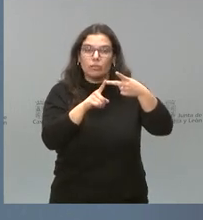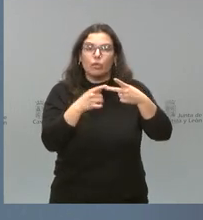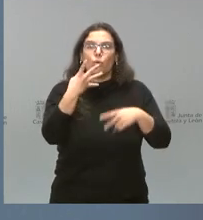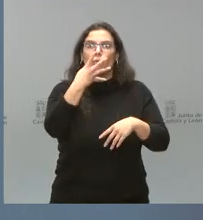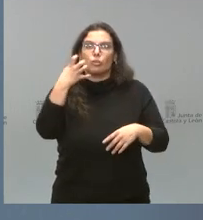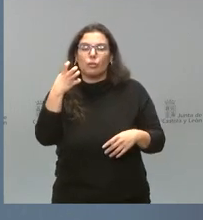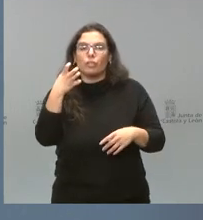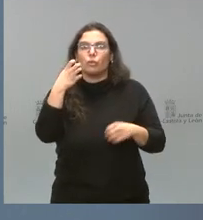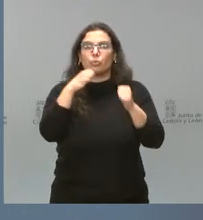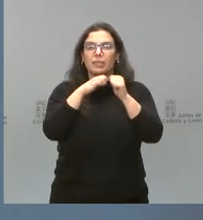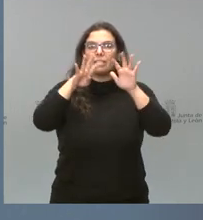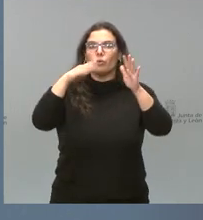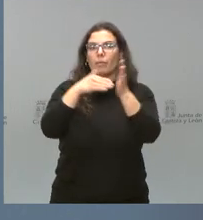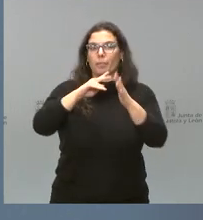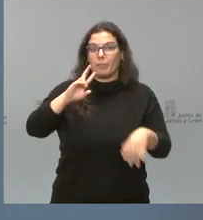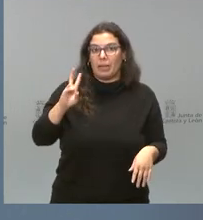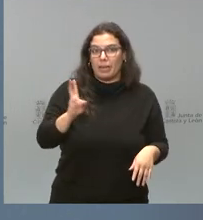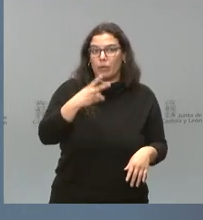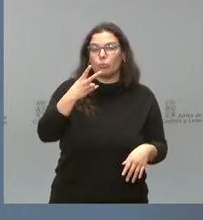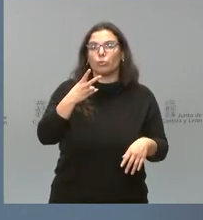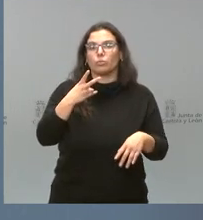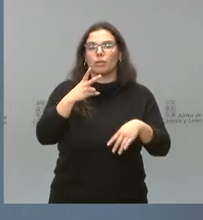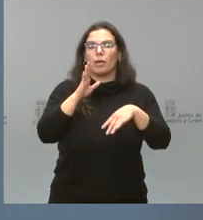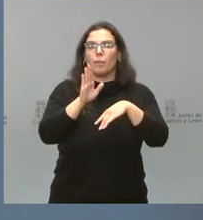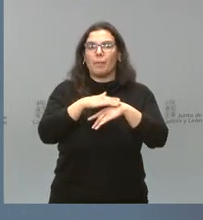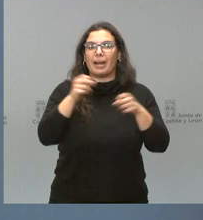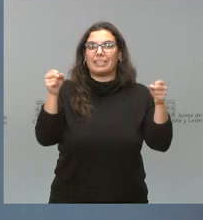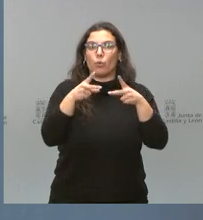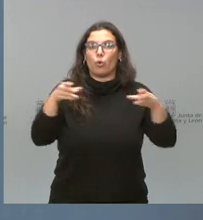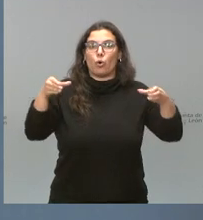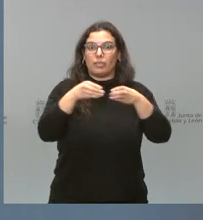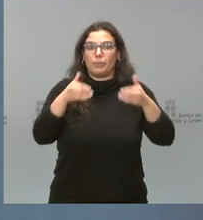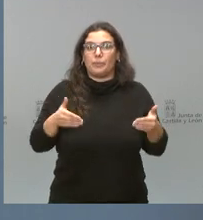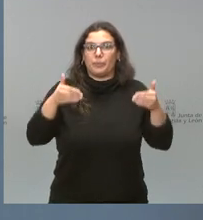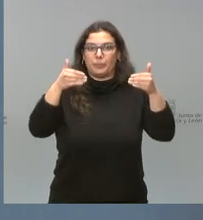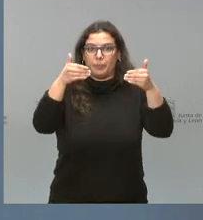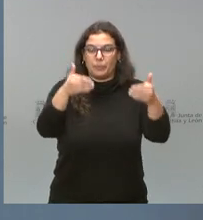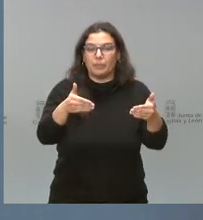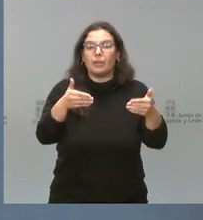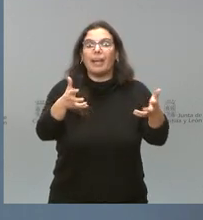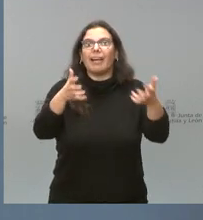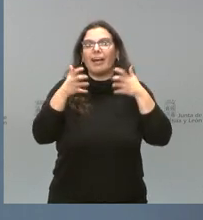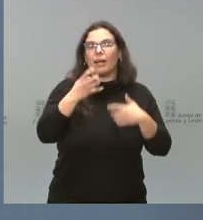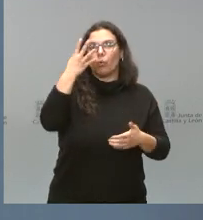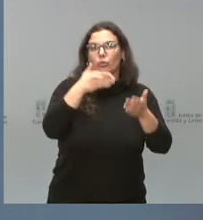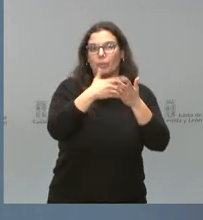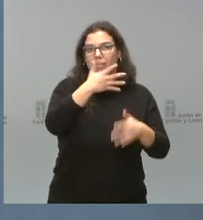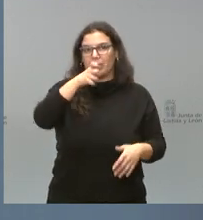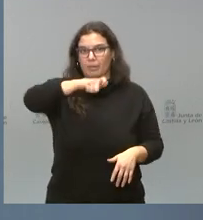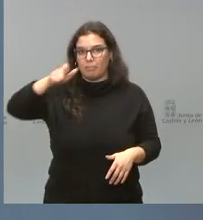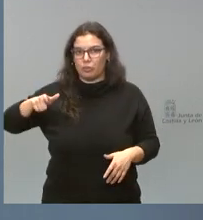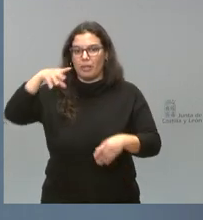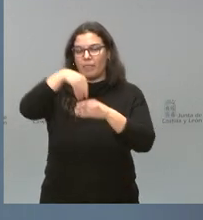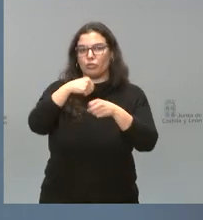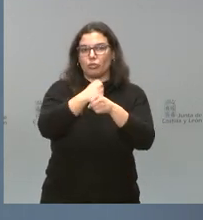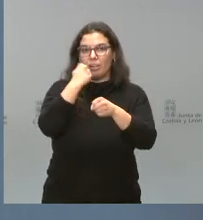429.000 euros para la prórroga del seguro colectivo, que beneficia a 4.500 personas que trabajan en